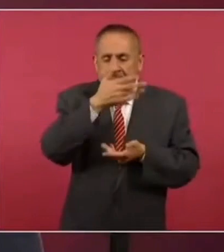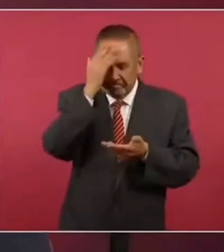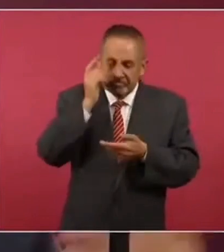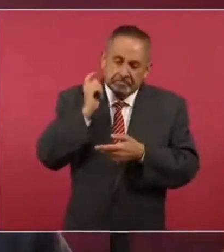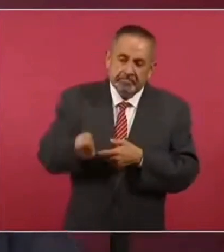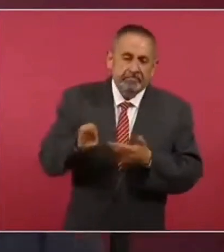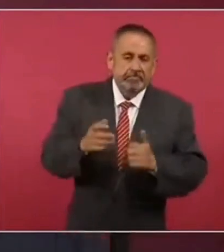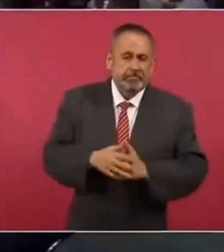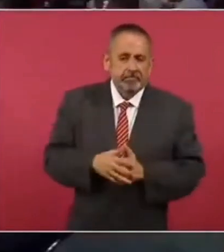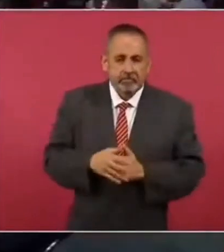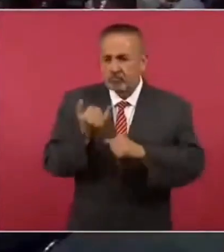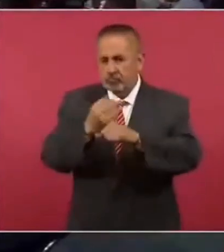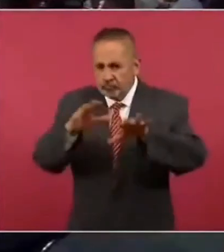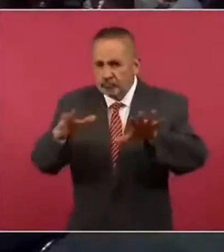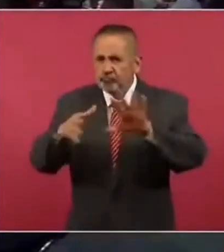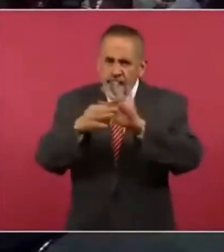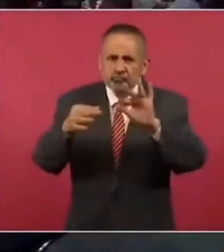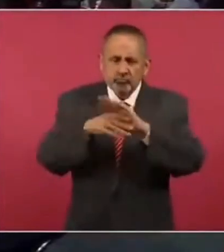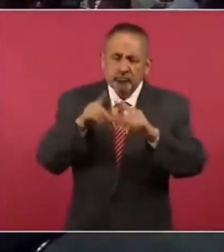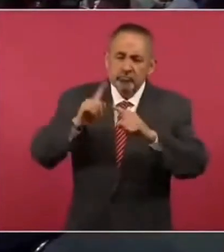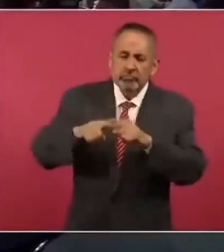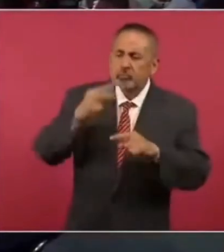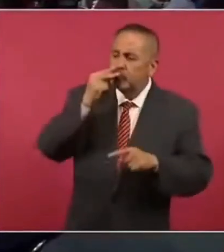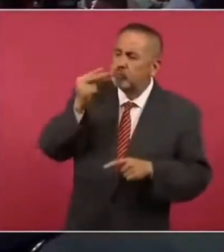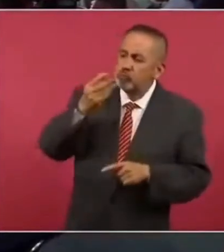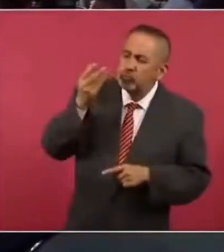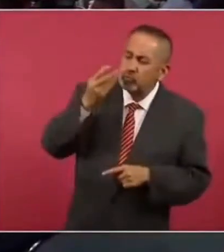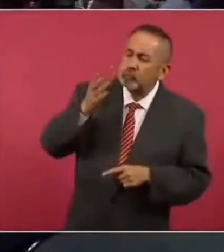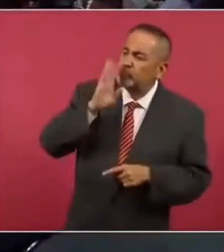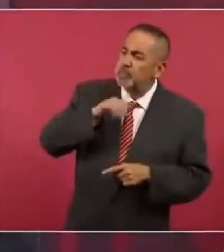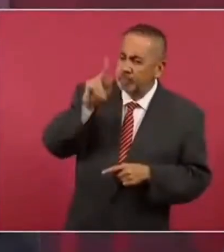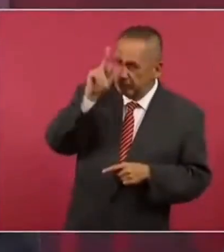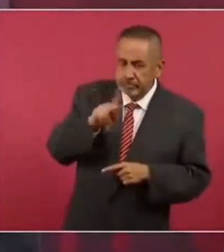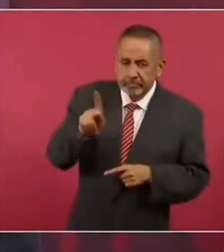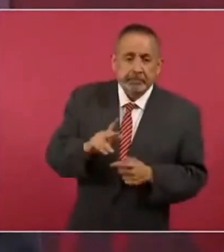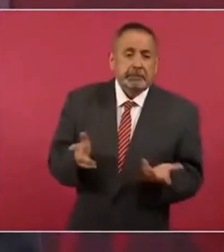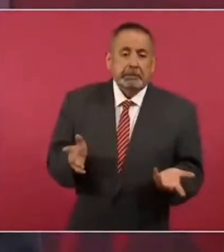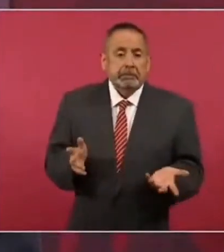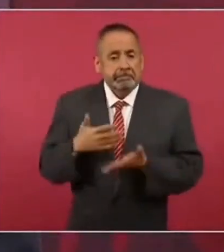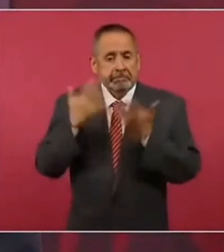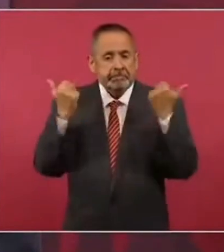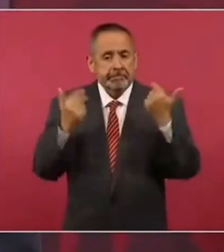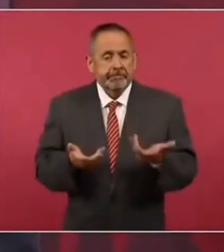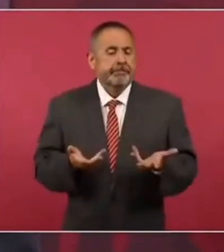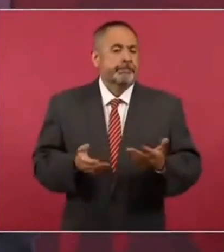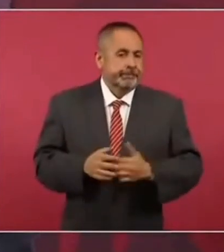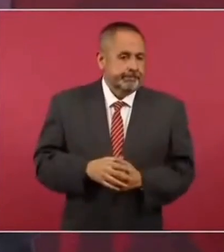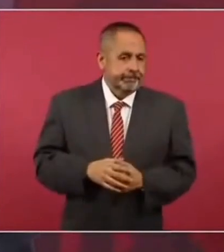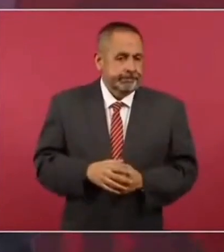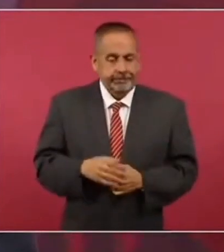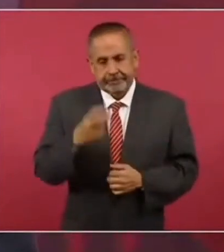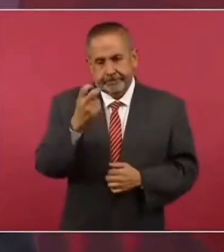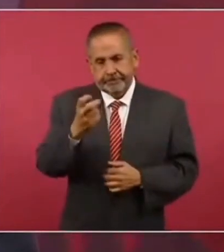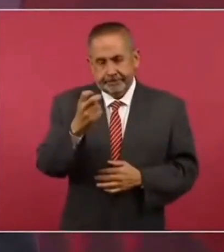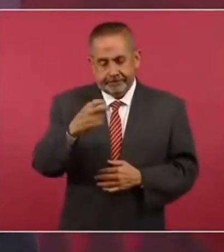¿Tenemos información? No. Entonces, por eso